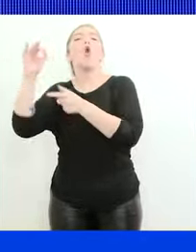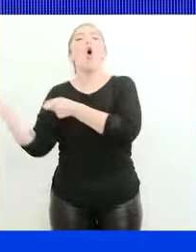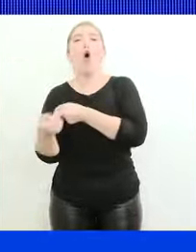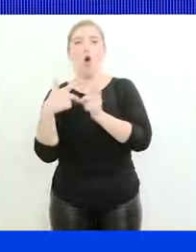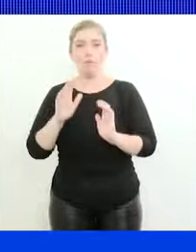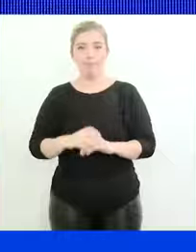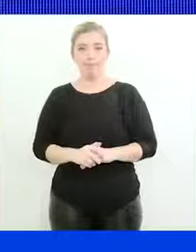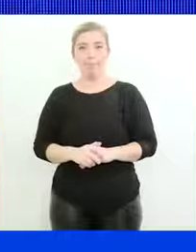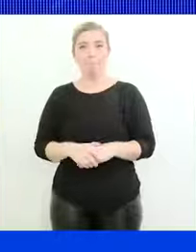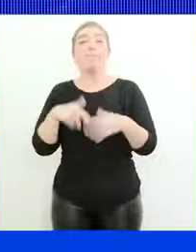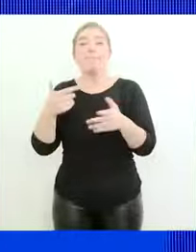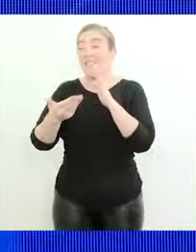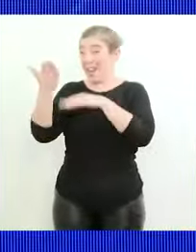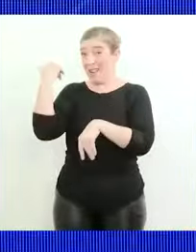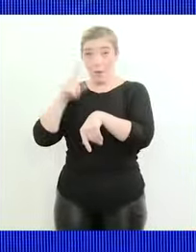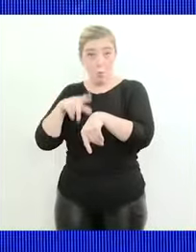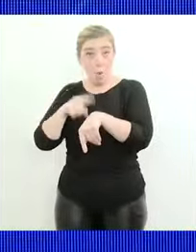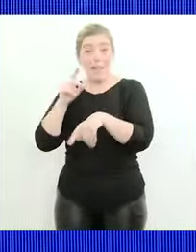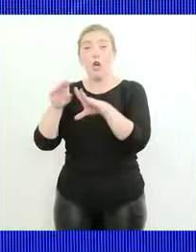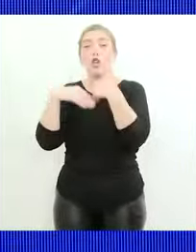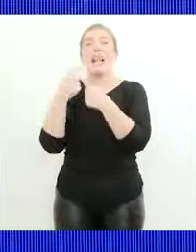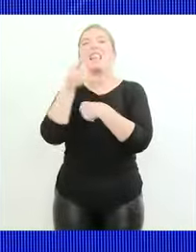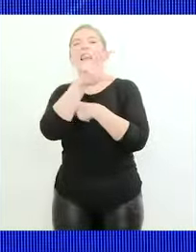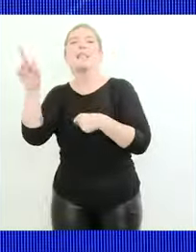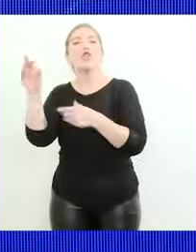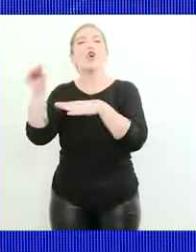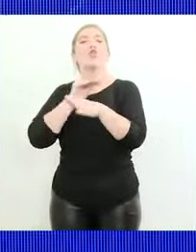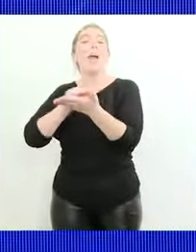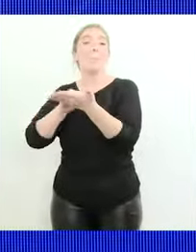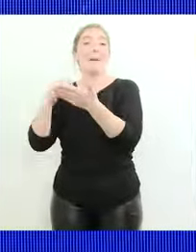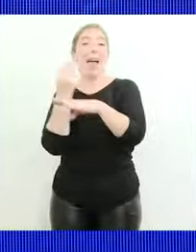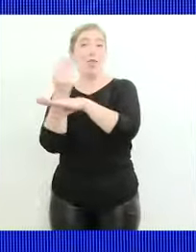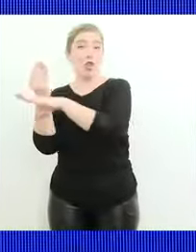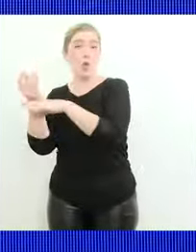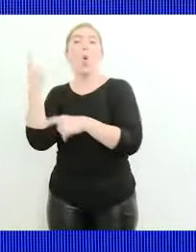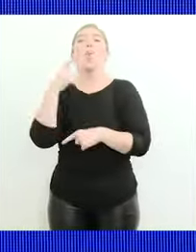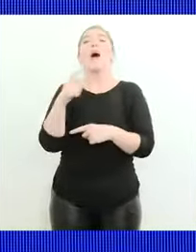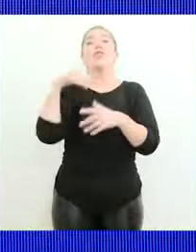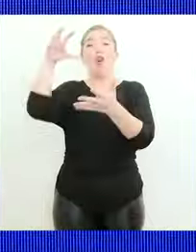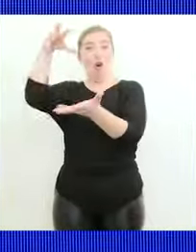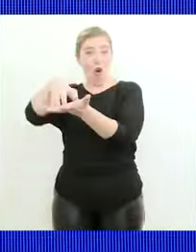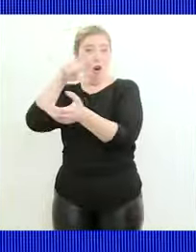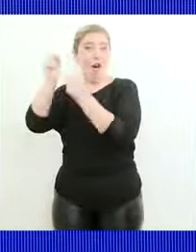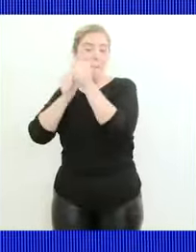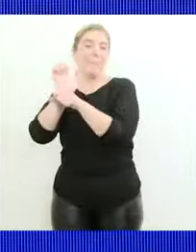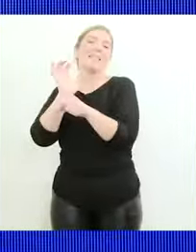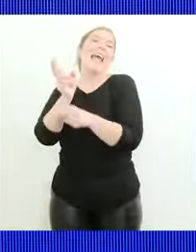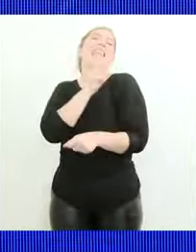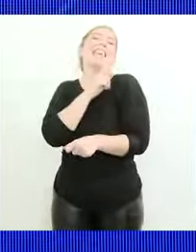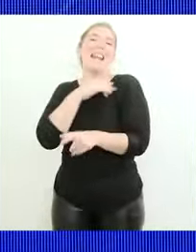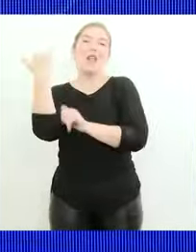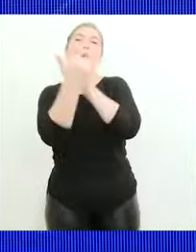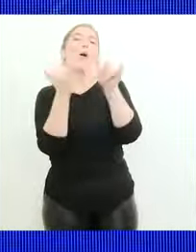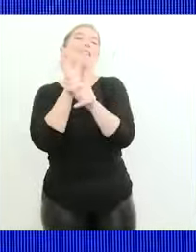había en ese momento 300 empleados lo cuenta cuando lo cuenta el gerente de la planta lo cuenta con mucho más gracia que yo además